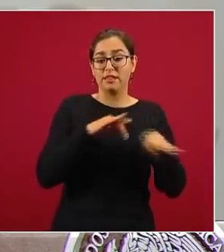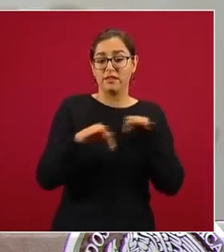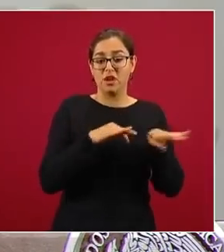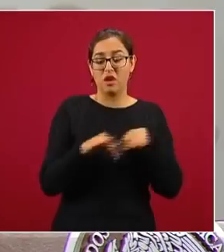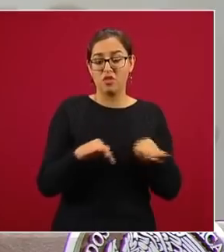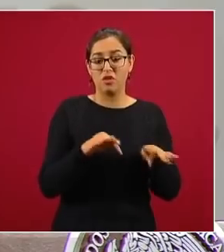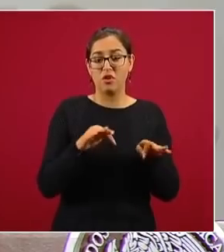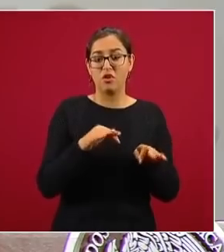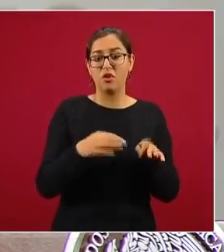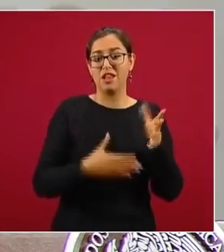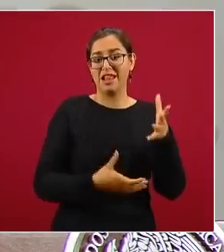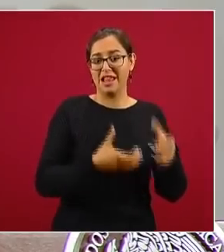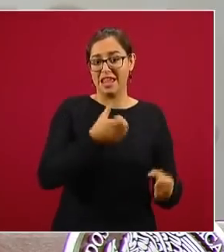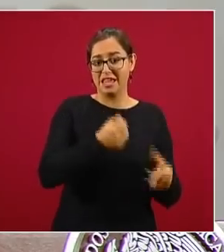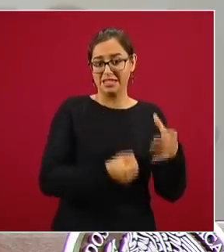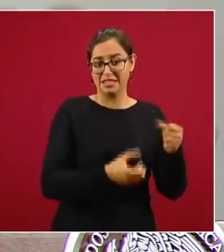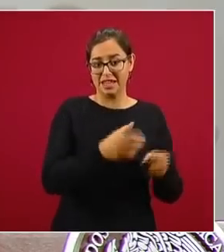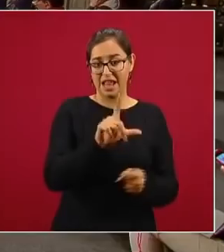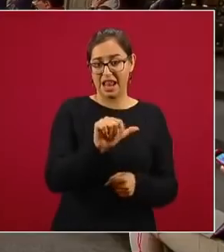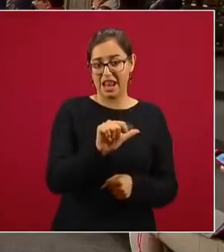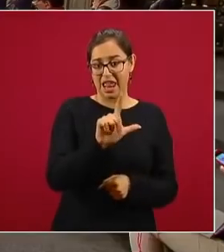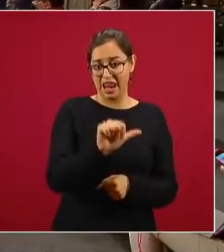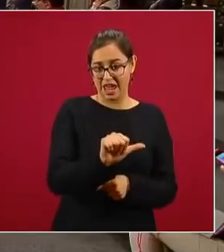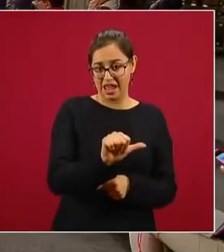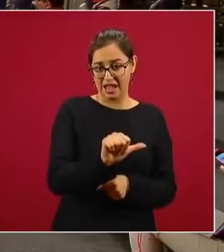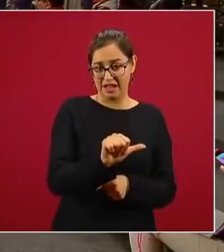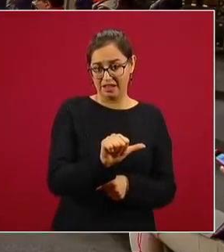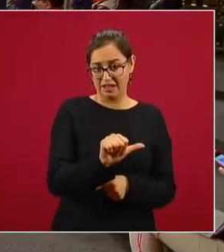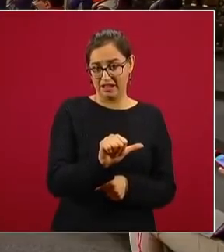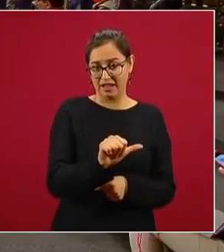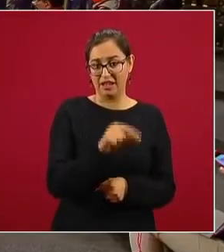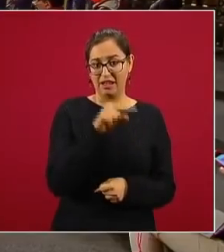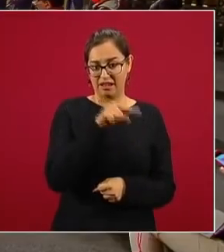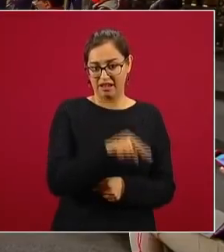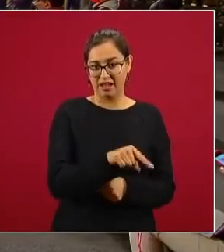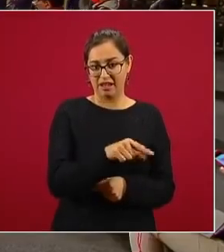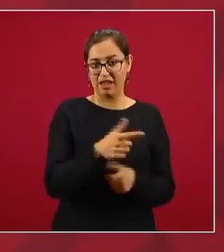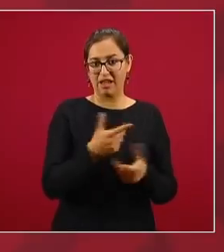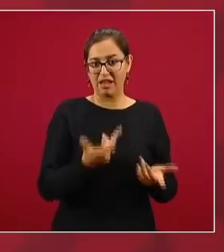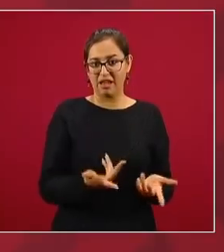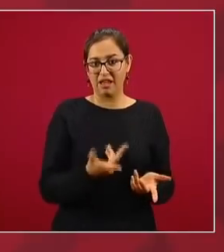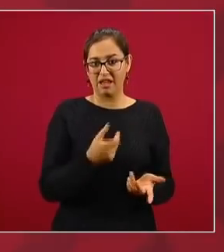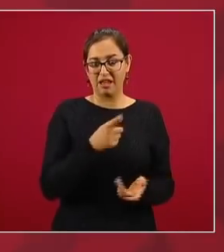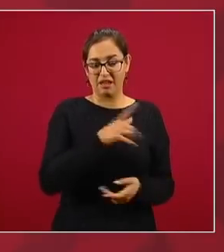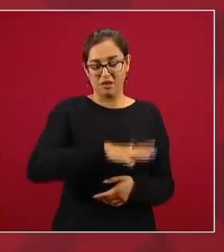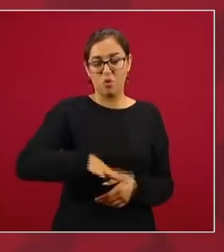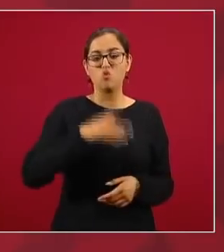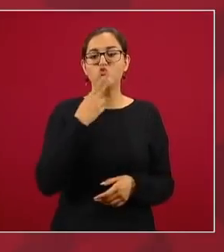la empresa que produce leche con alfalfa de La Laguna,